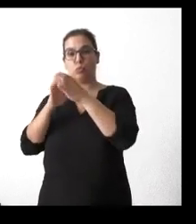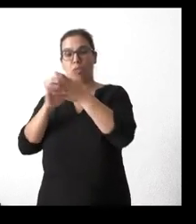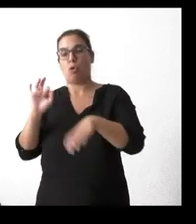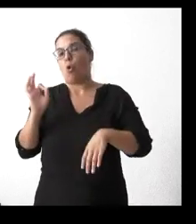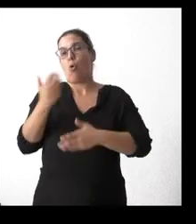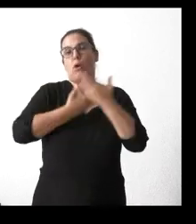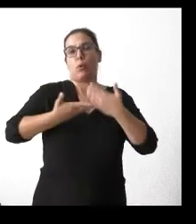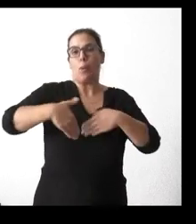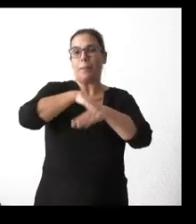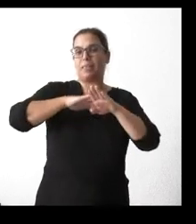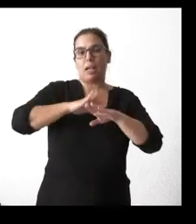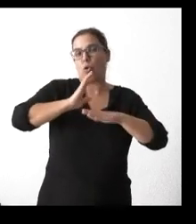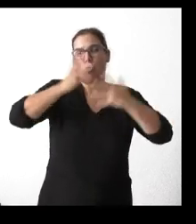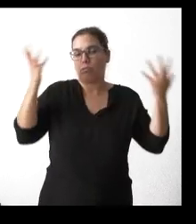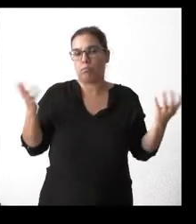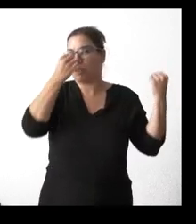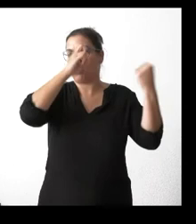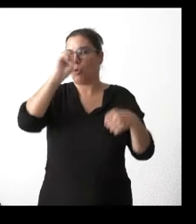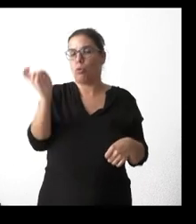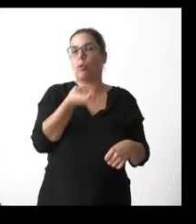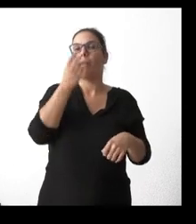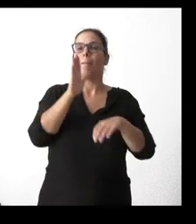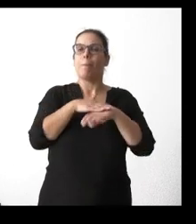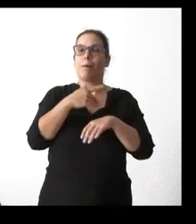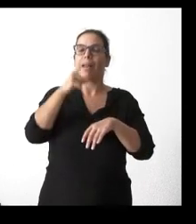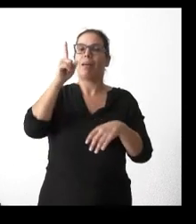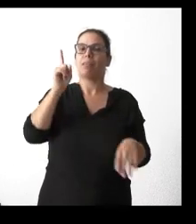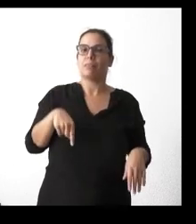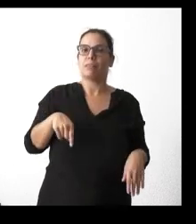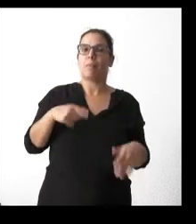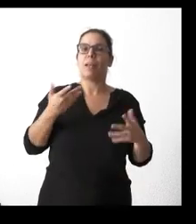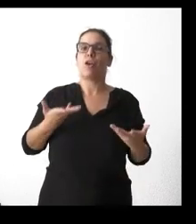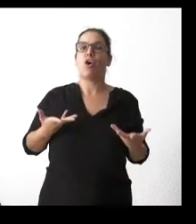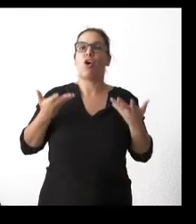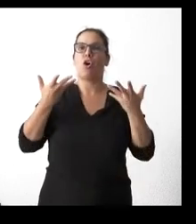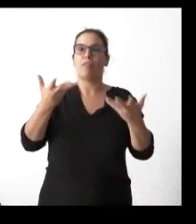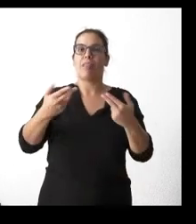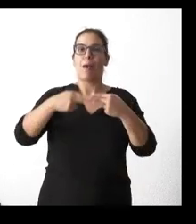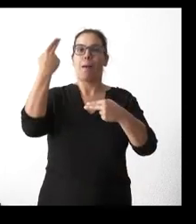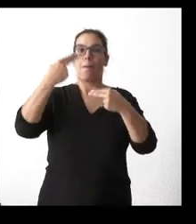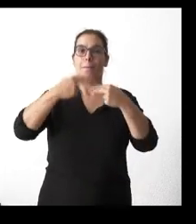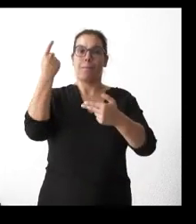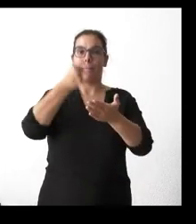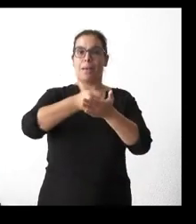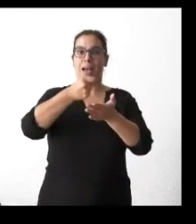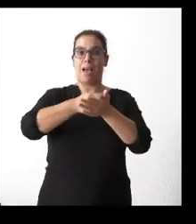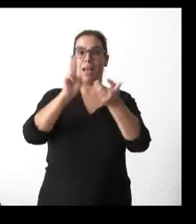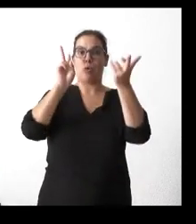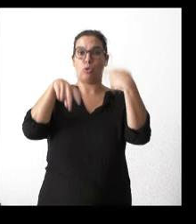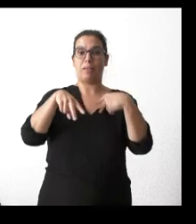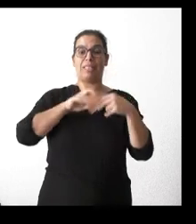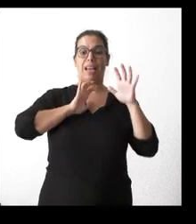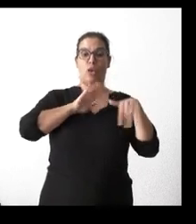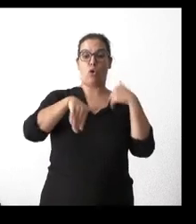o con alguna otra institución para el abaratamiento o la rebaja del peaje de la autopista León Astorga. El